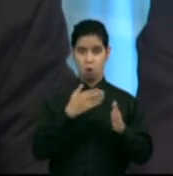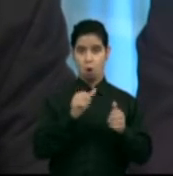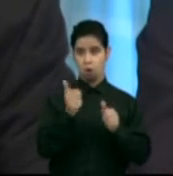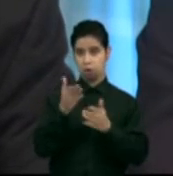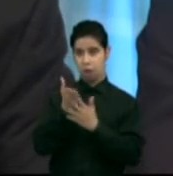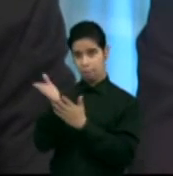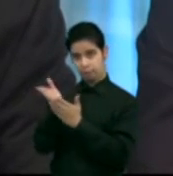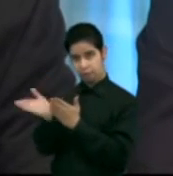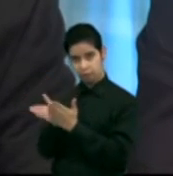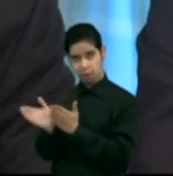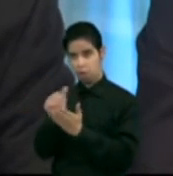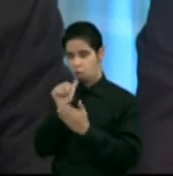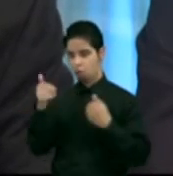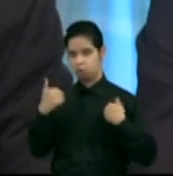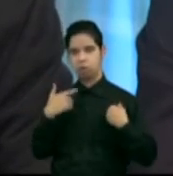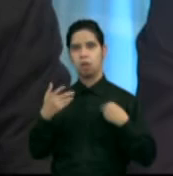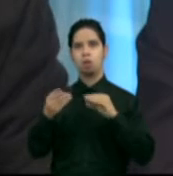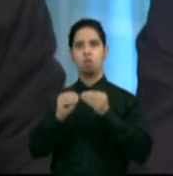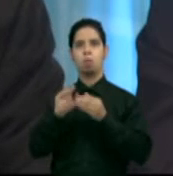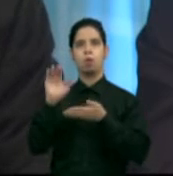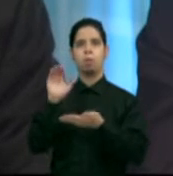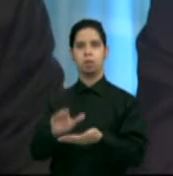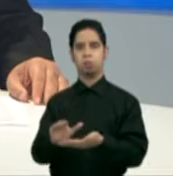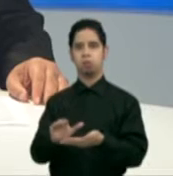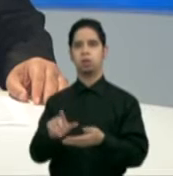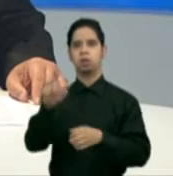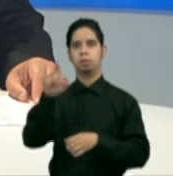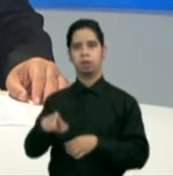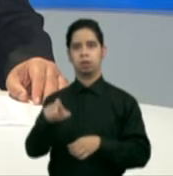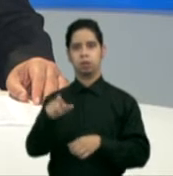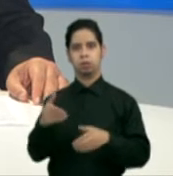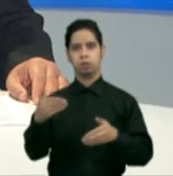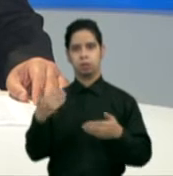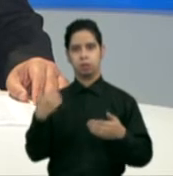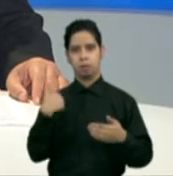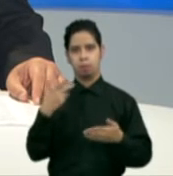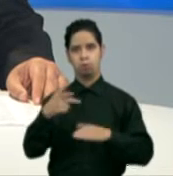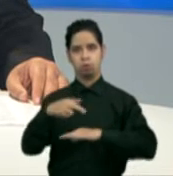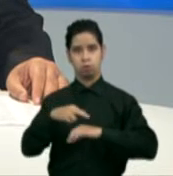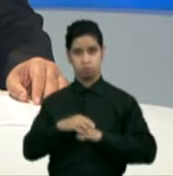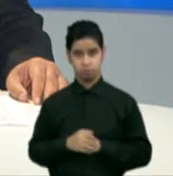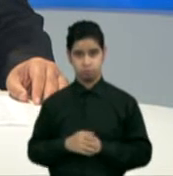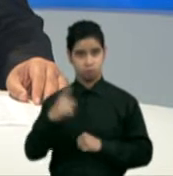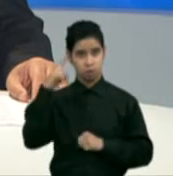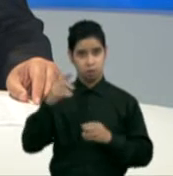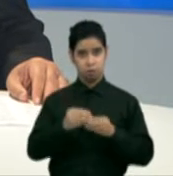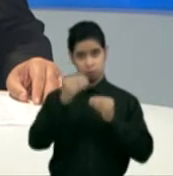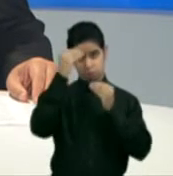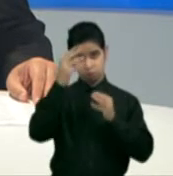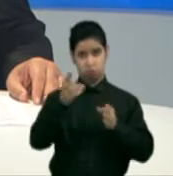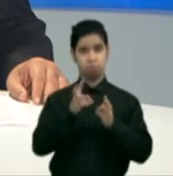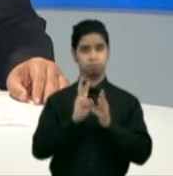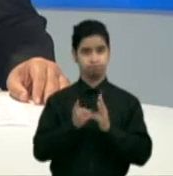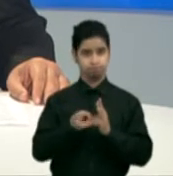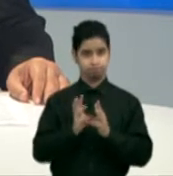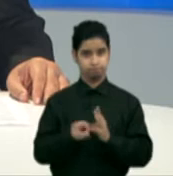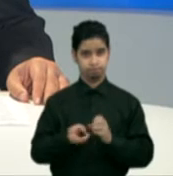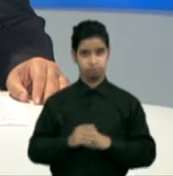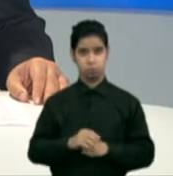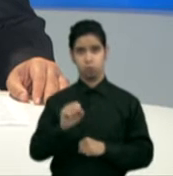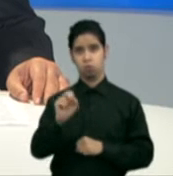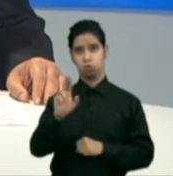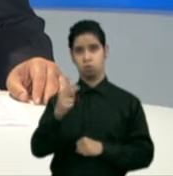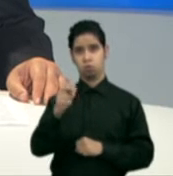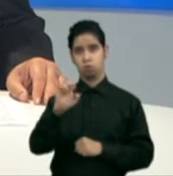otra tiene los números mínimos que requieren las academias. Y para conocer el informe del tiempo pasamos con nuestra metróloga Sujeli